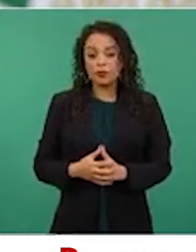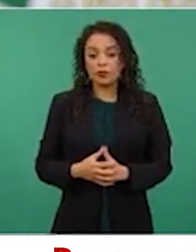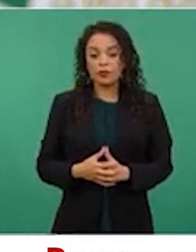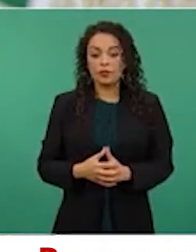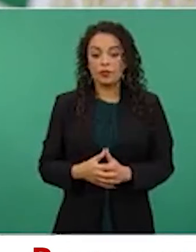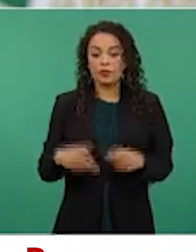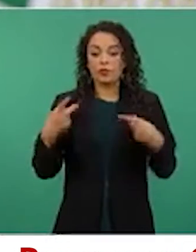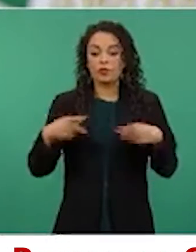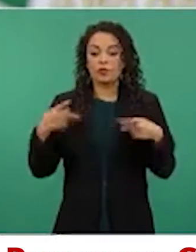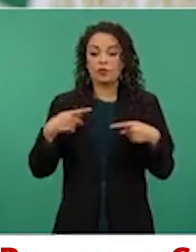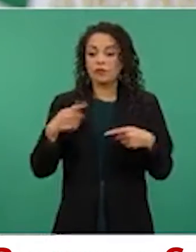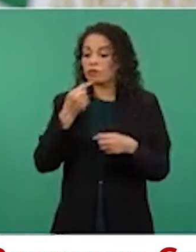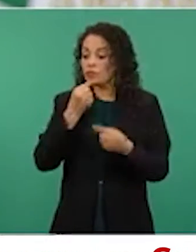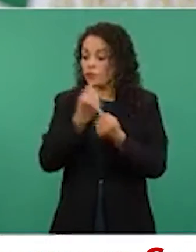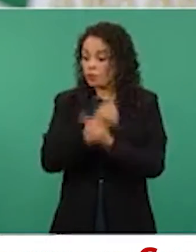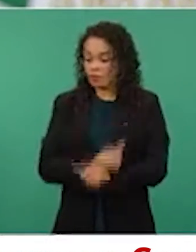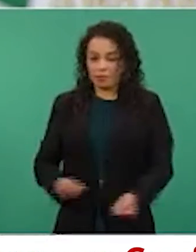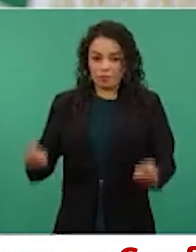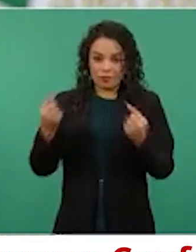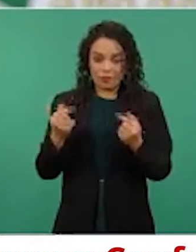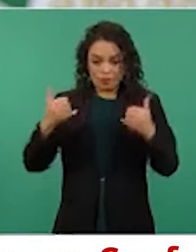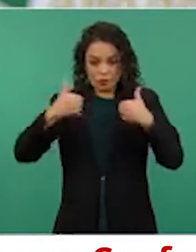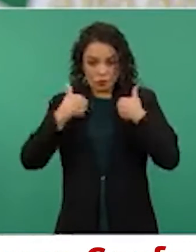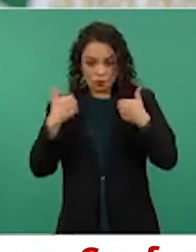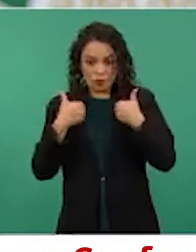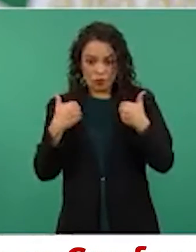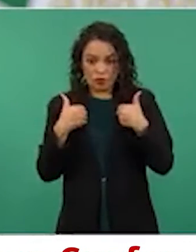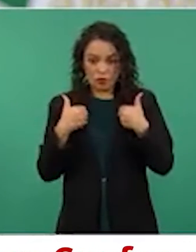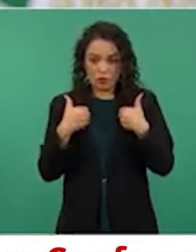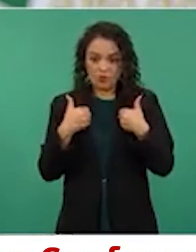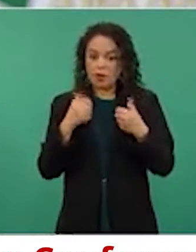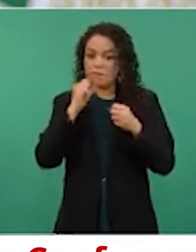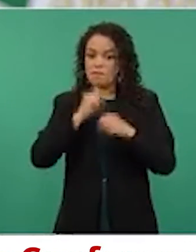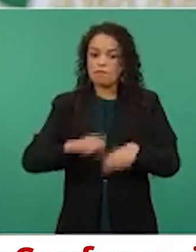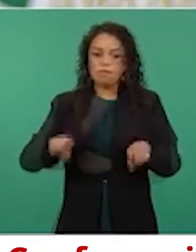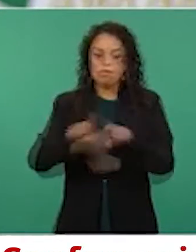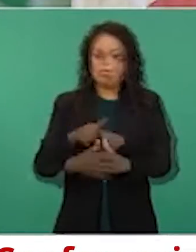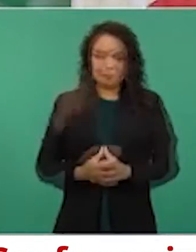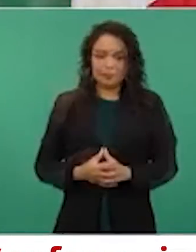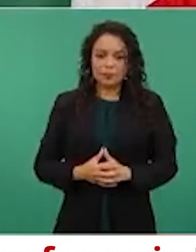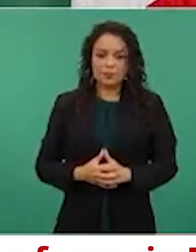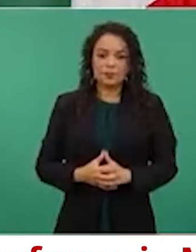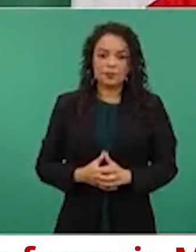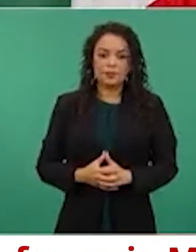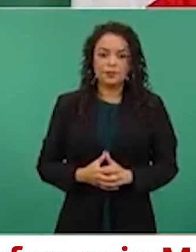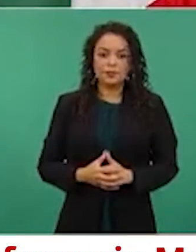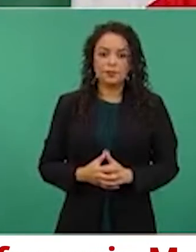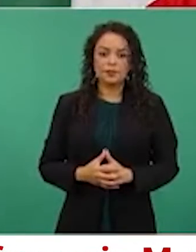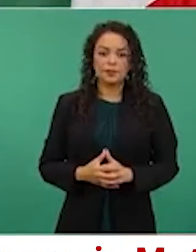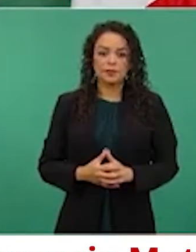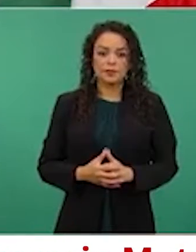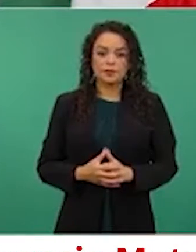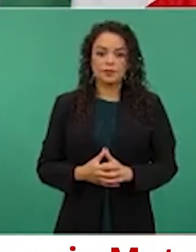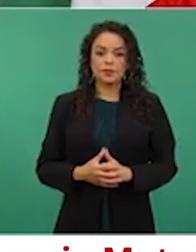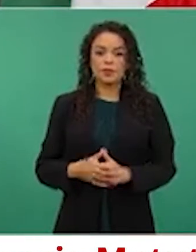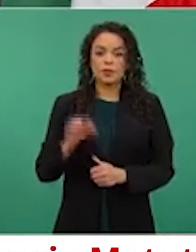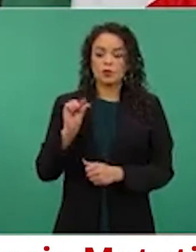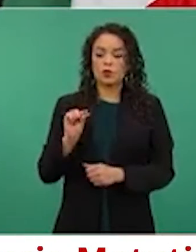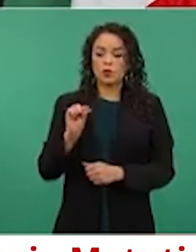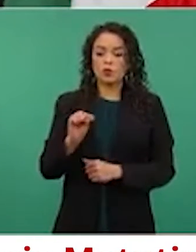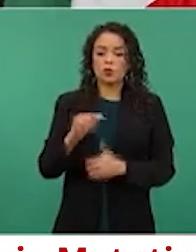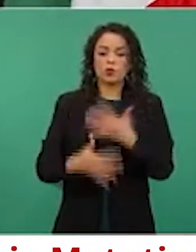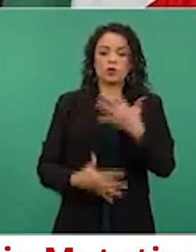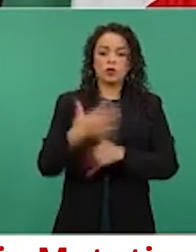de la población infantil y juvenil es el mismo, 10%, tal es así que solamente 0.15